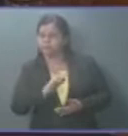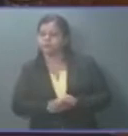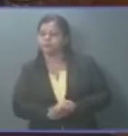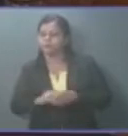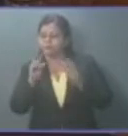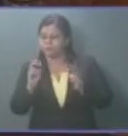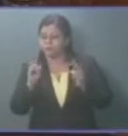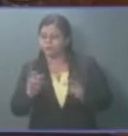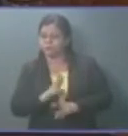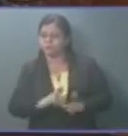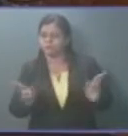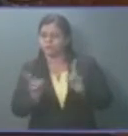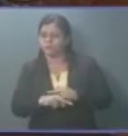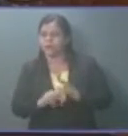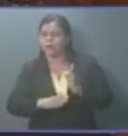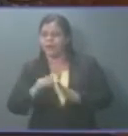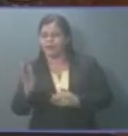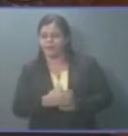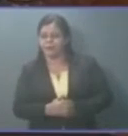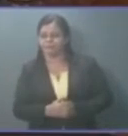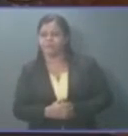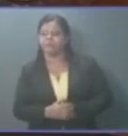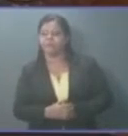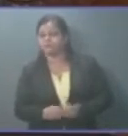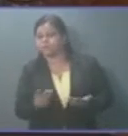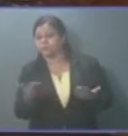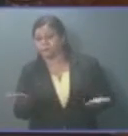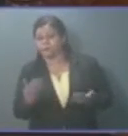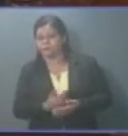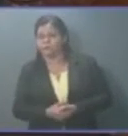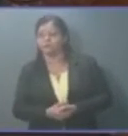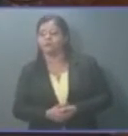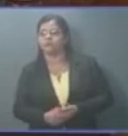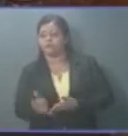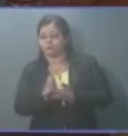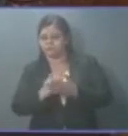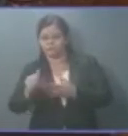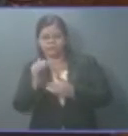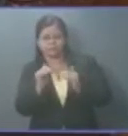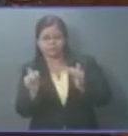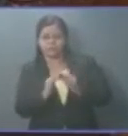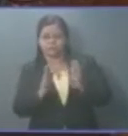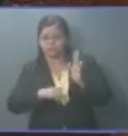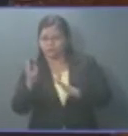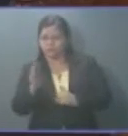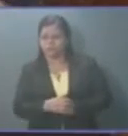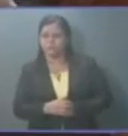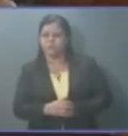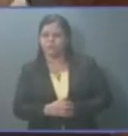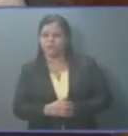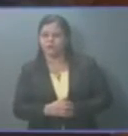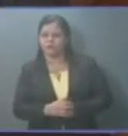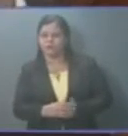el tema de la reforma a la Constitución. Pues bueno, esto es algo similar. Ellos quieren que se